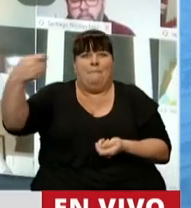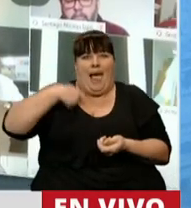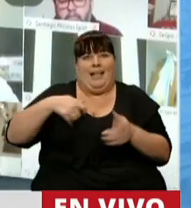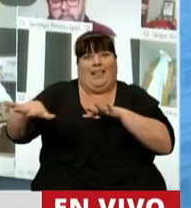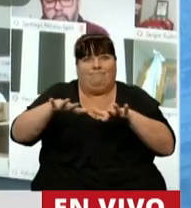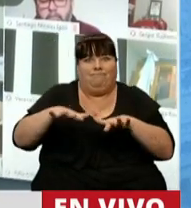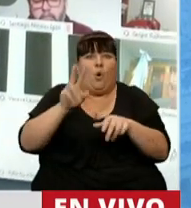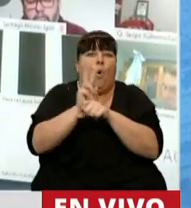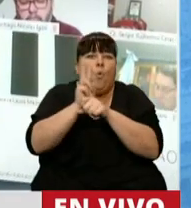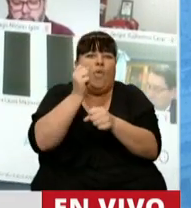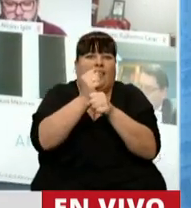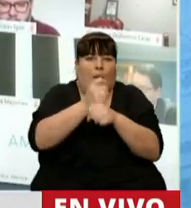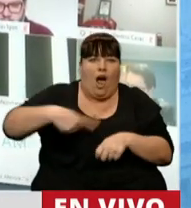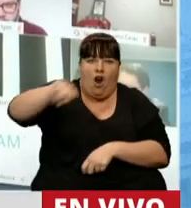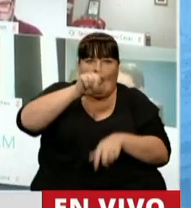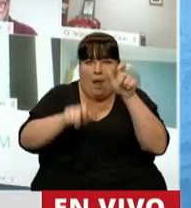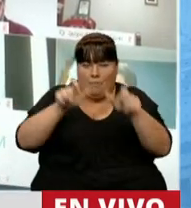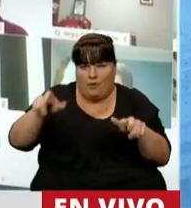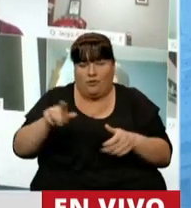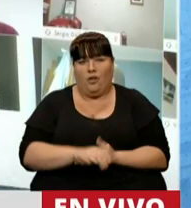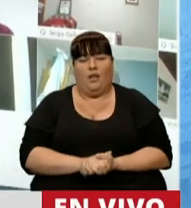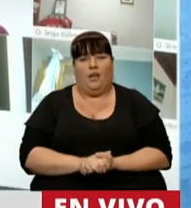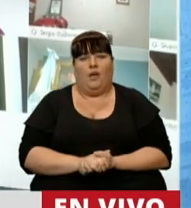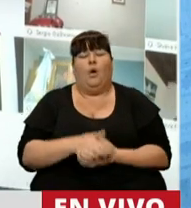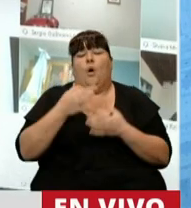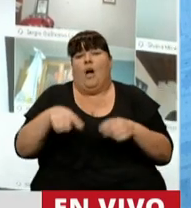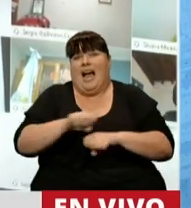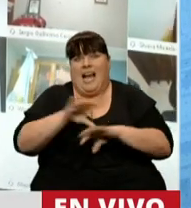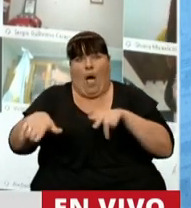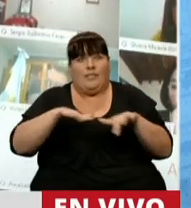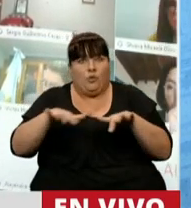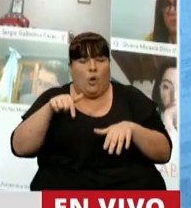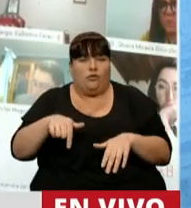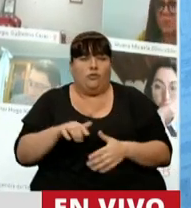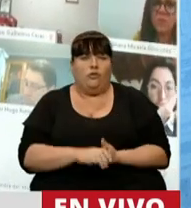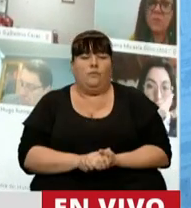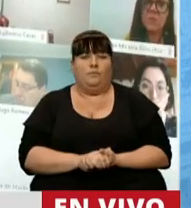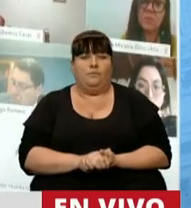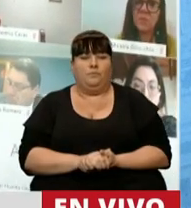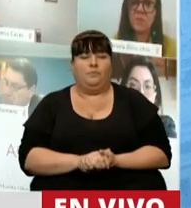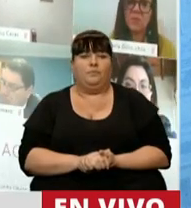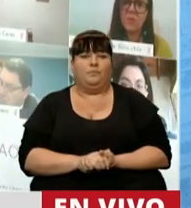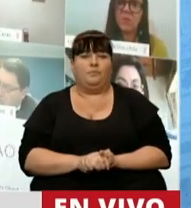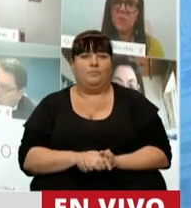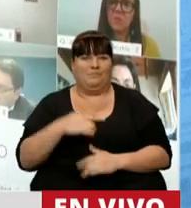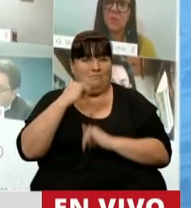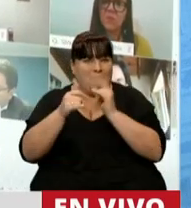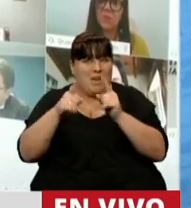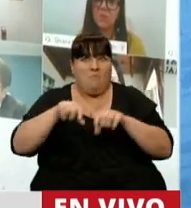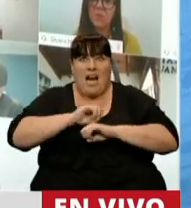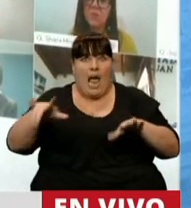de la actividad y preservar las fuentes de trabajo ante esta gravísima situación que estamos describiendo.